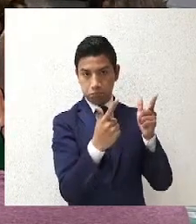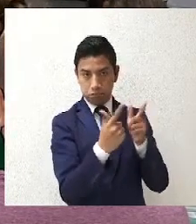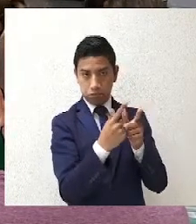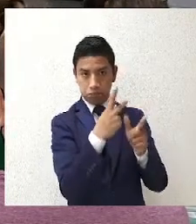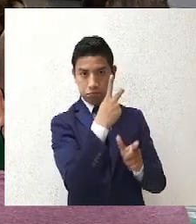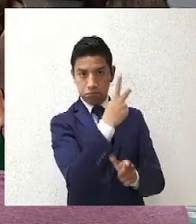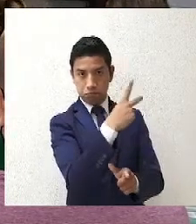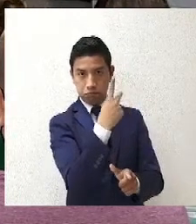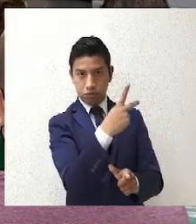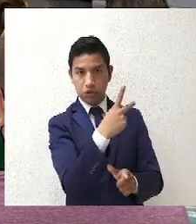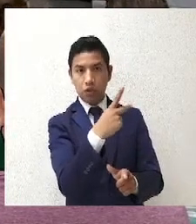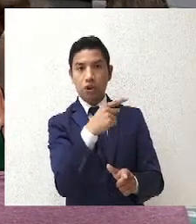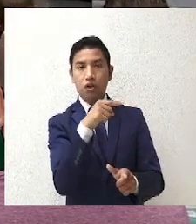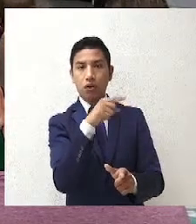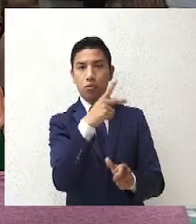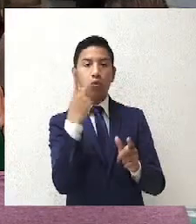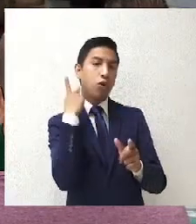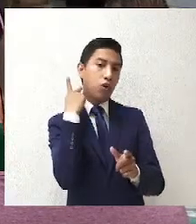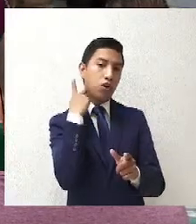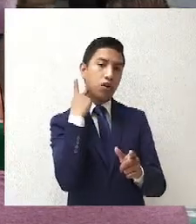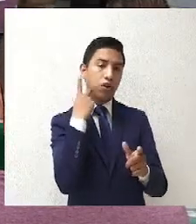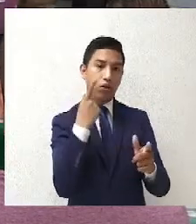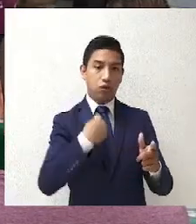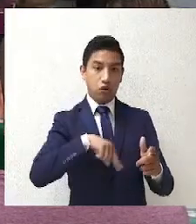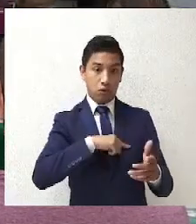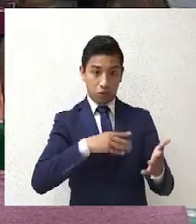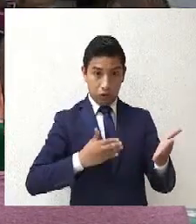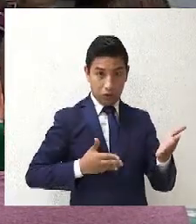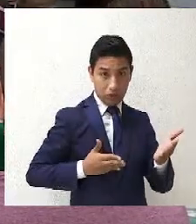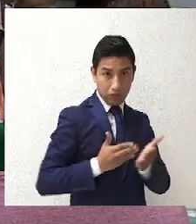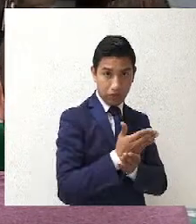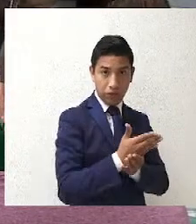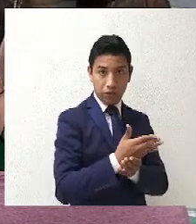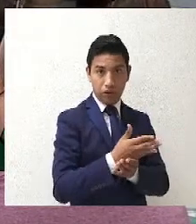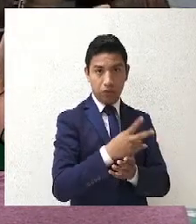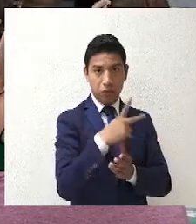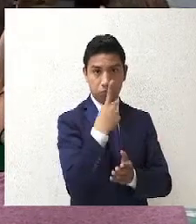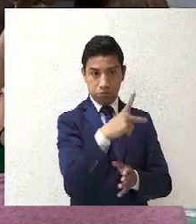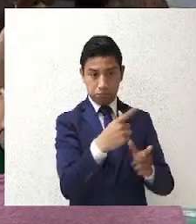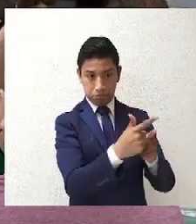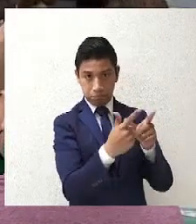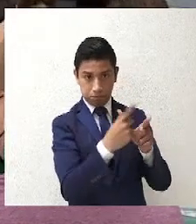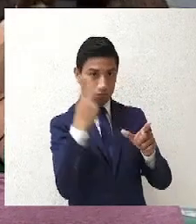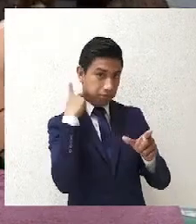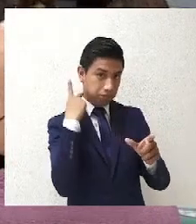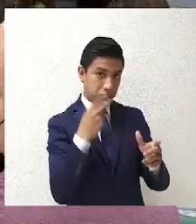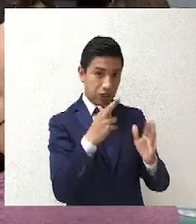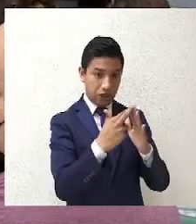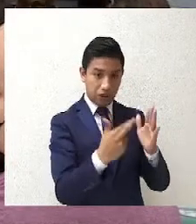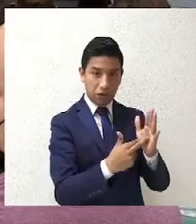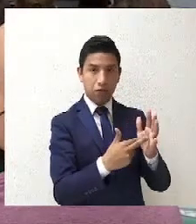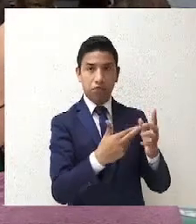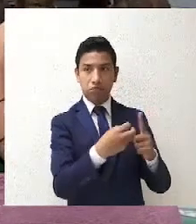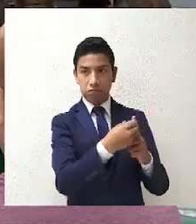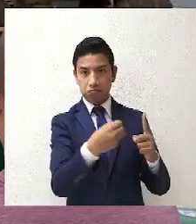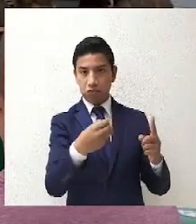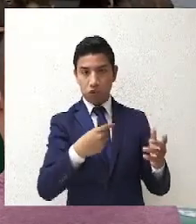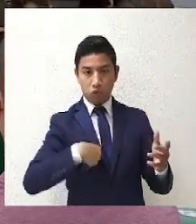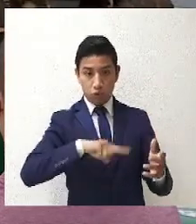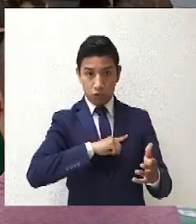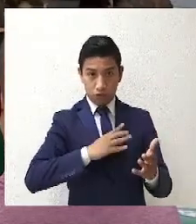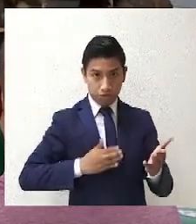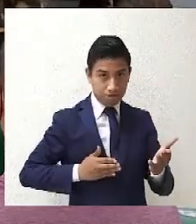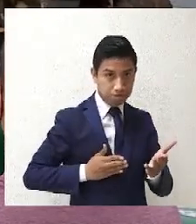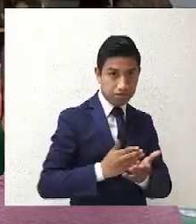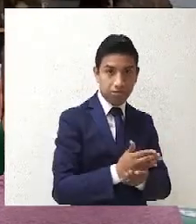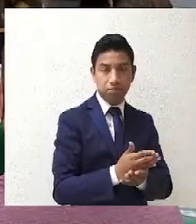respuesta a uno fue, no, nosotros no debemos de incidir ni meternos en la vida interna de los partidos políticos, el tribunal está para